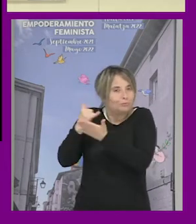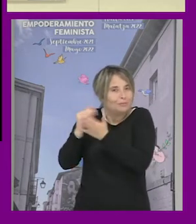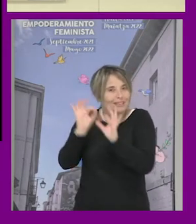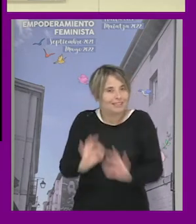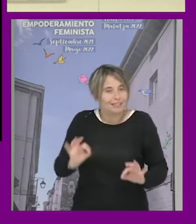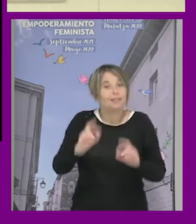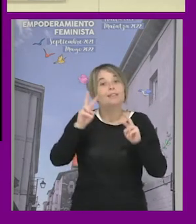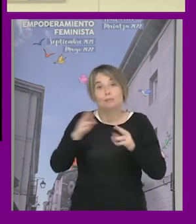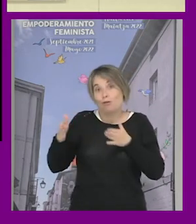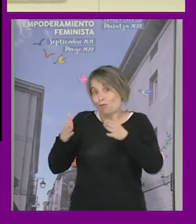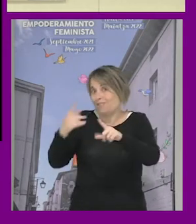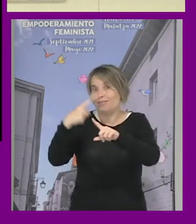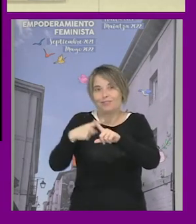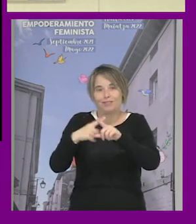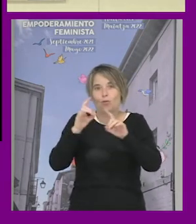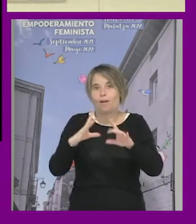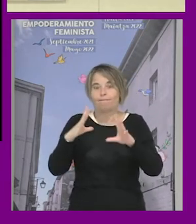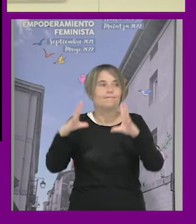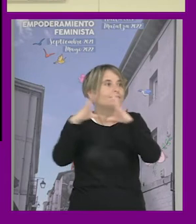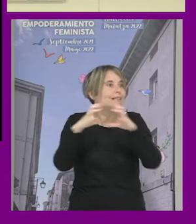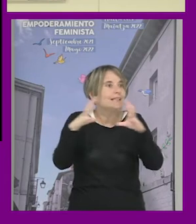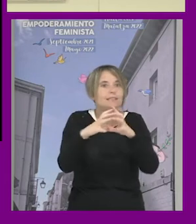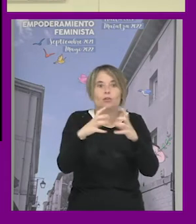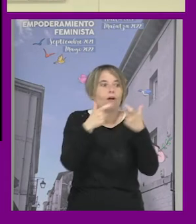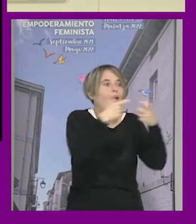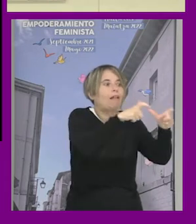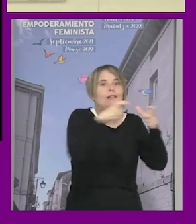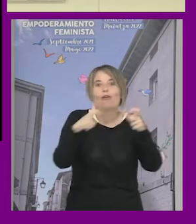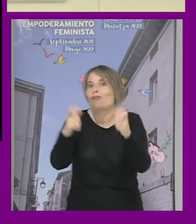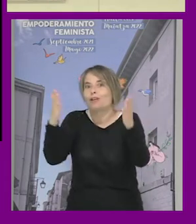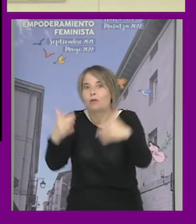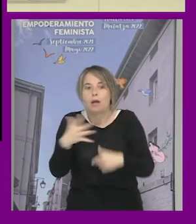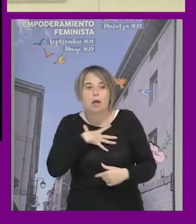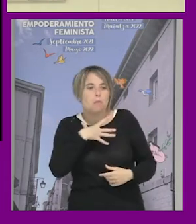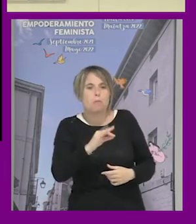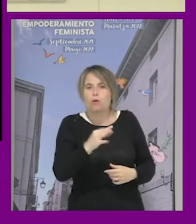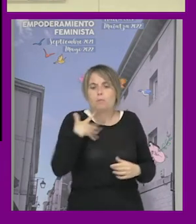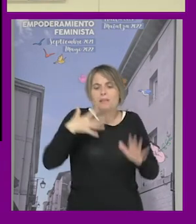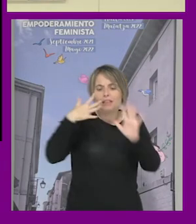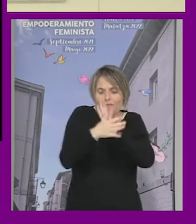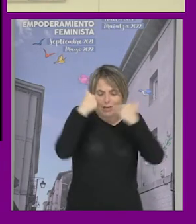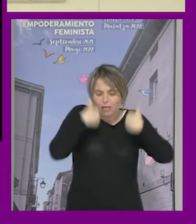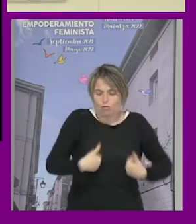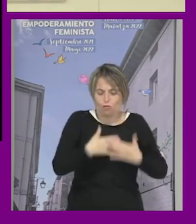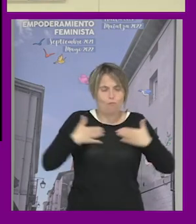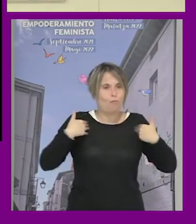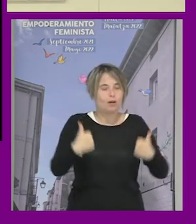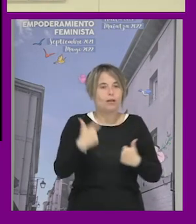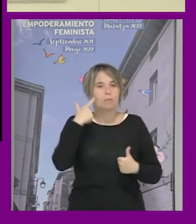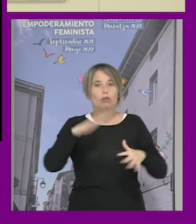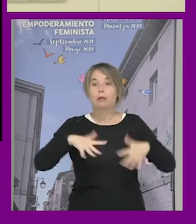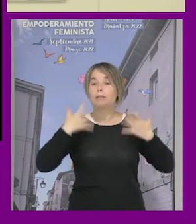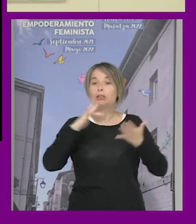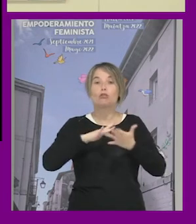nivel de orientación sexual qué decir el deseo es incategorizable y nosotras nos podemos definir como queramos pero de repente estamos en el